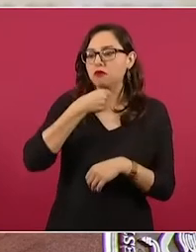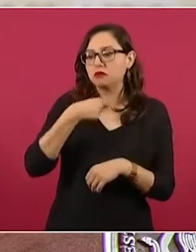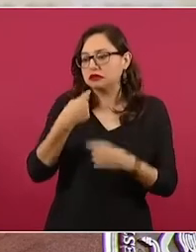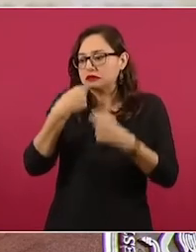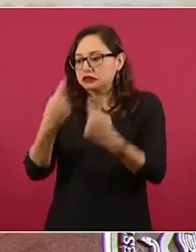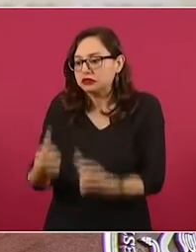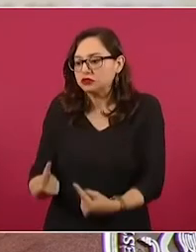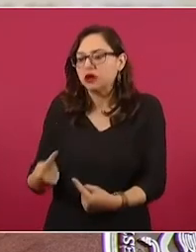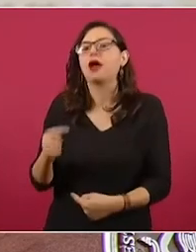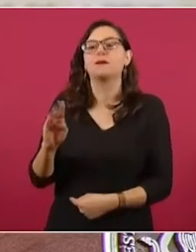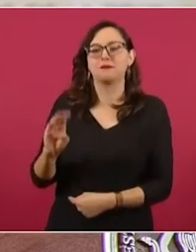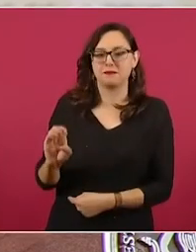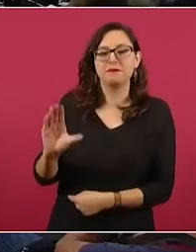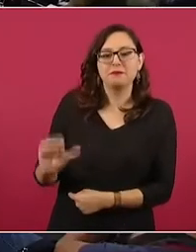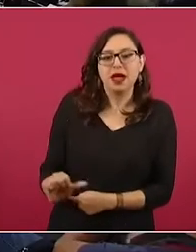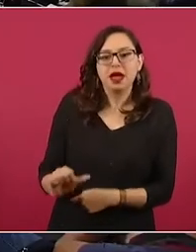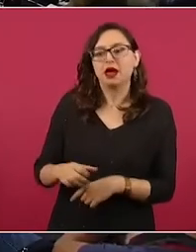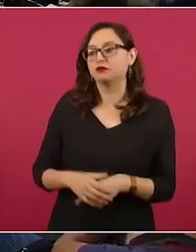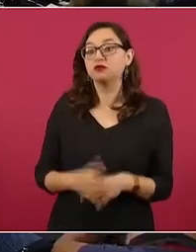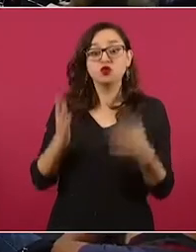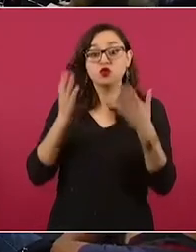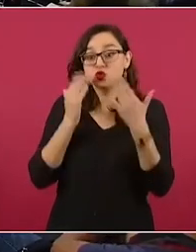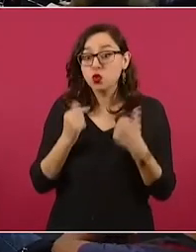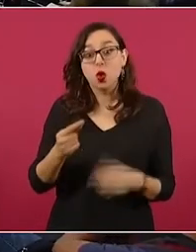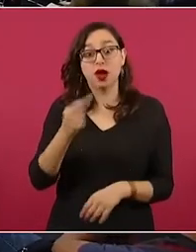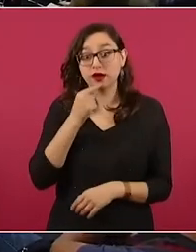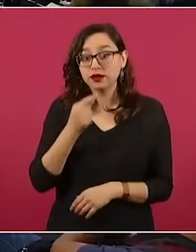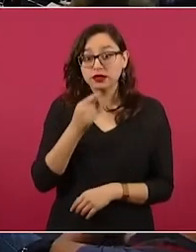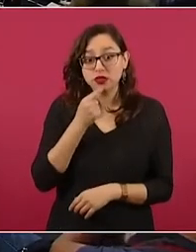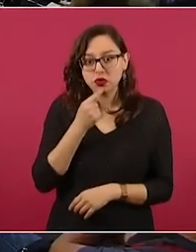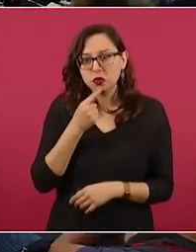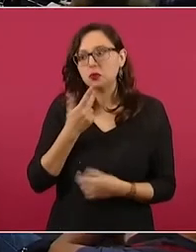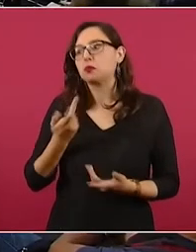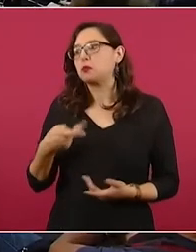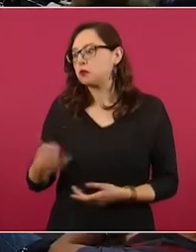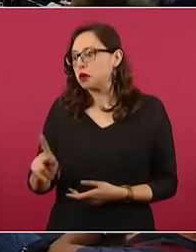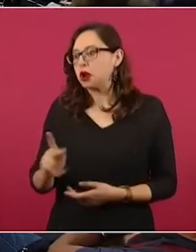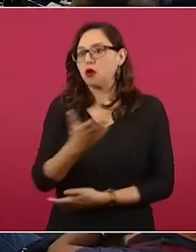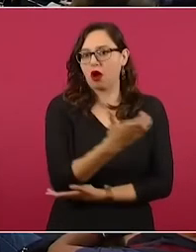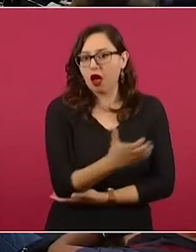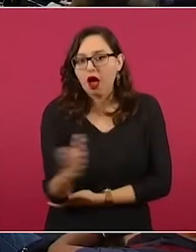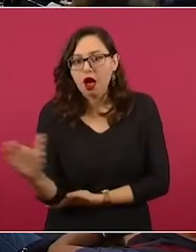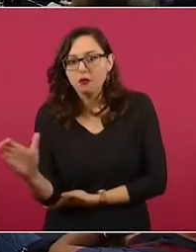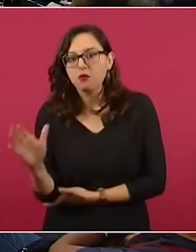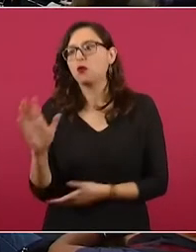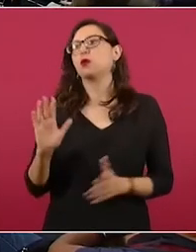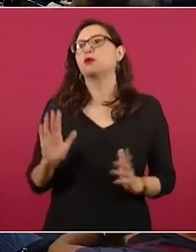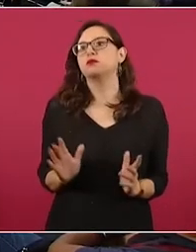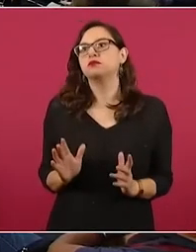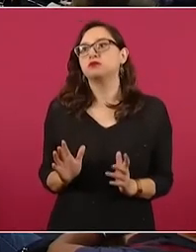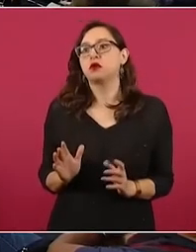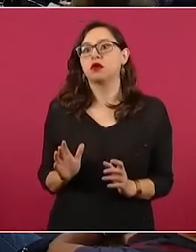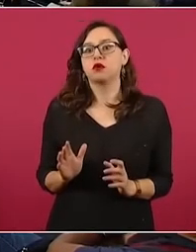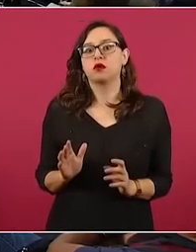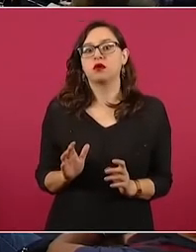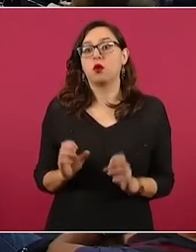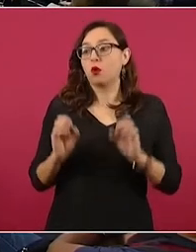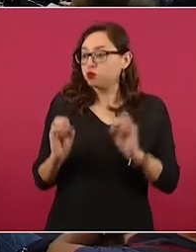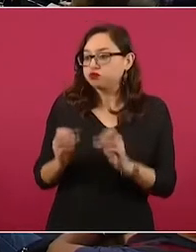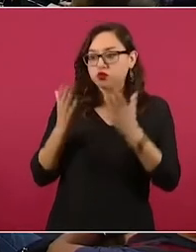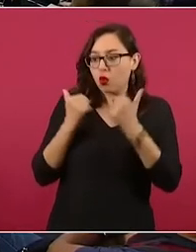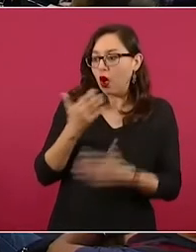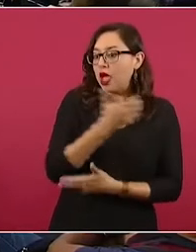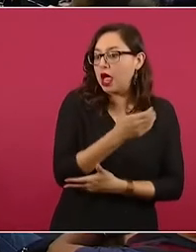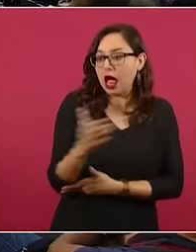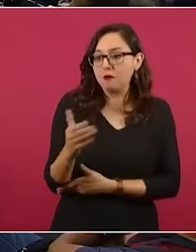están en el programa Tembrando Vida o